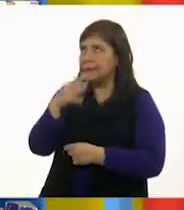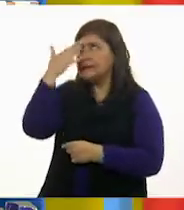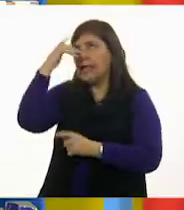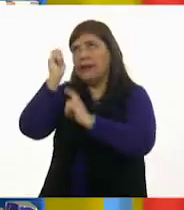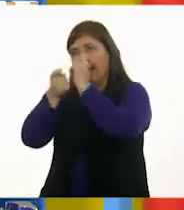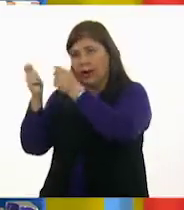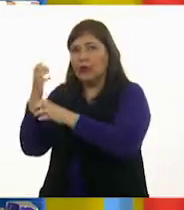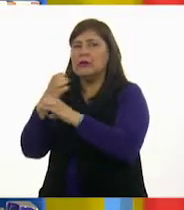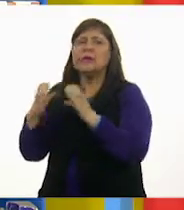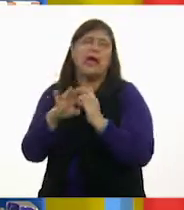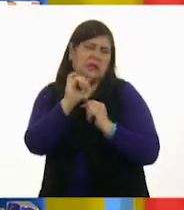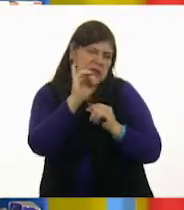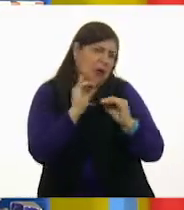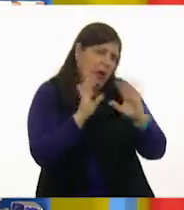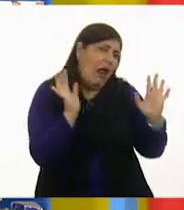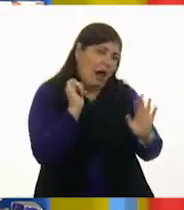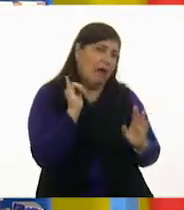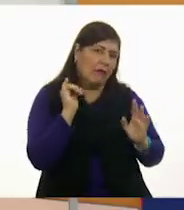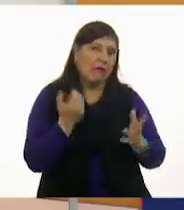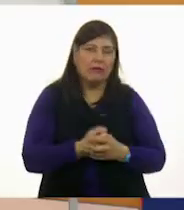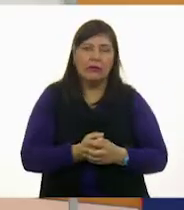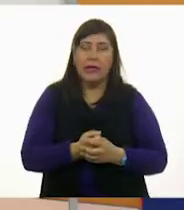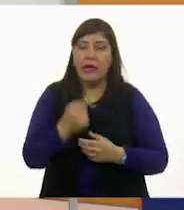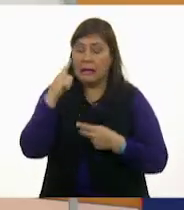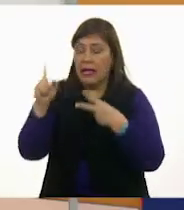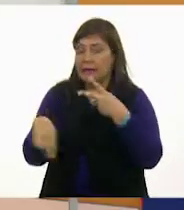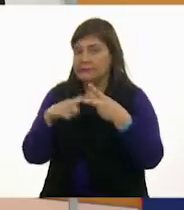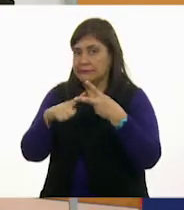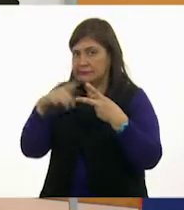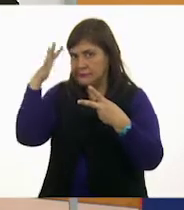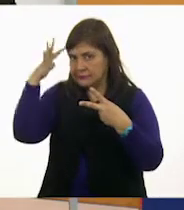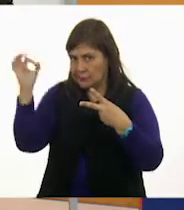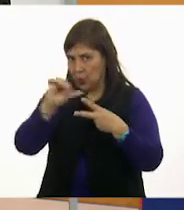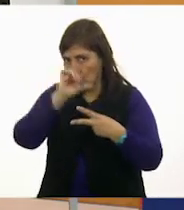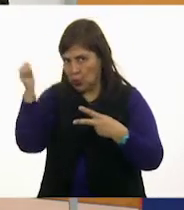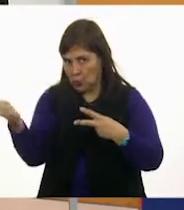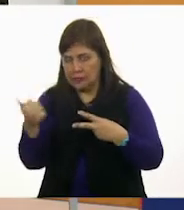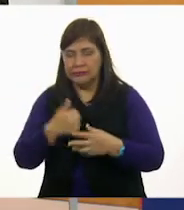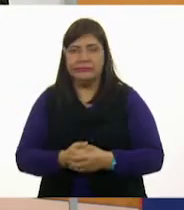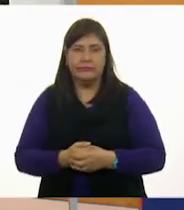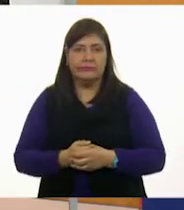Bueno, también, de cierta forma, claro. Segunda adivinanza. Pongan mucha atención. Sí.